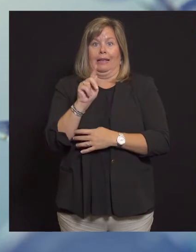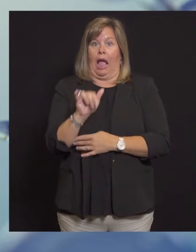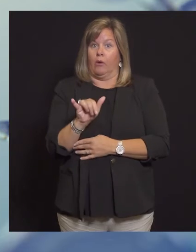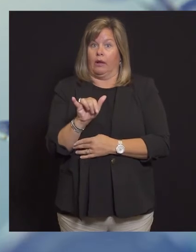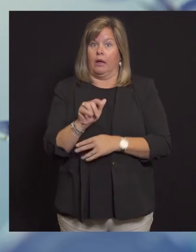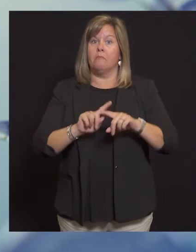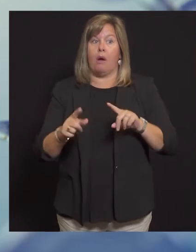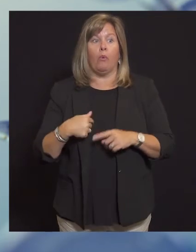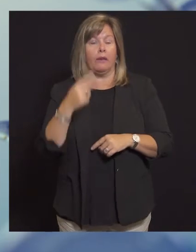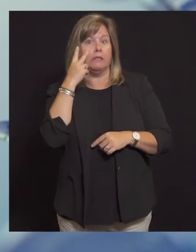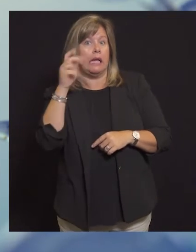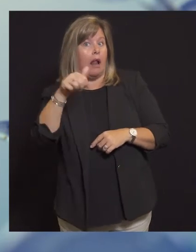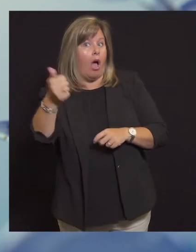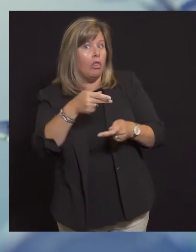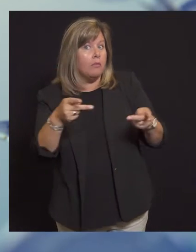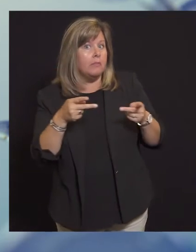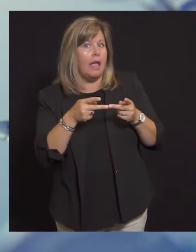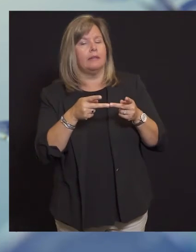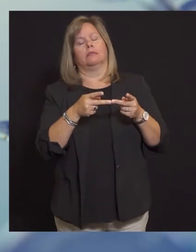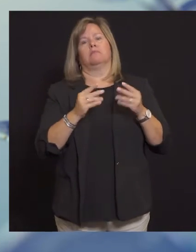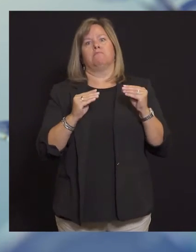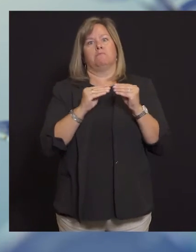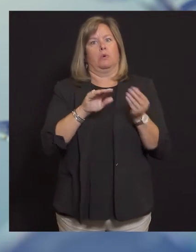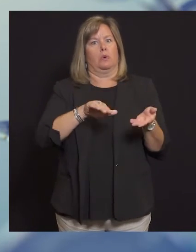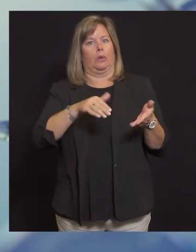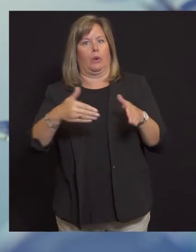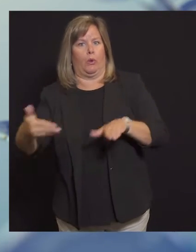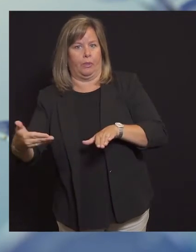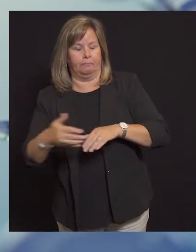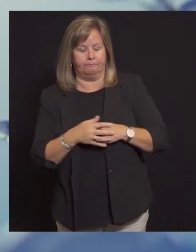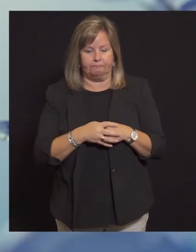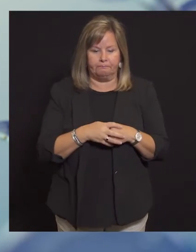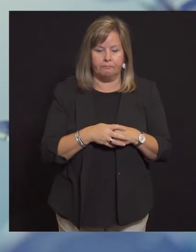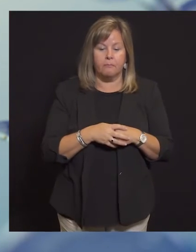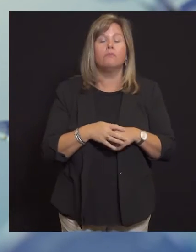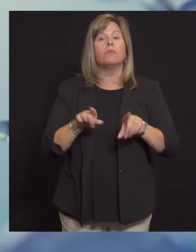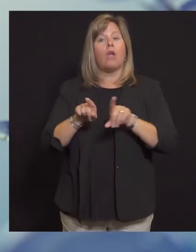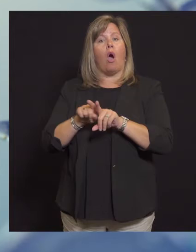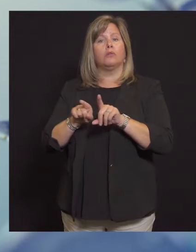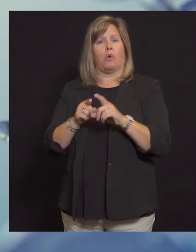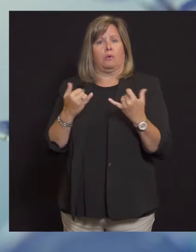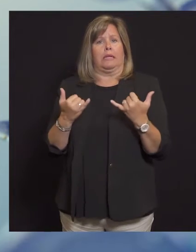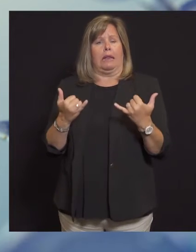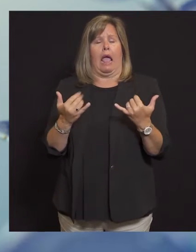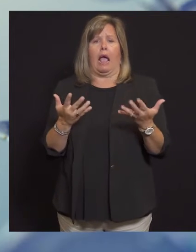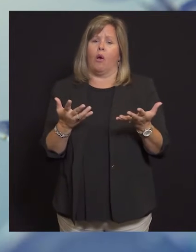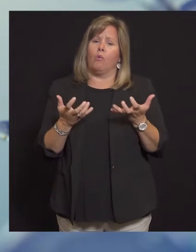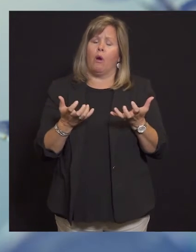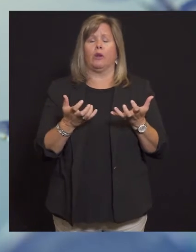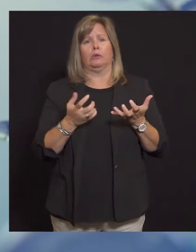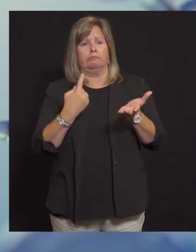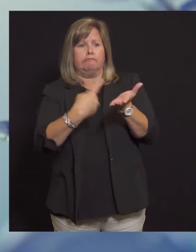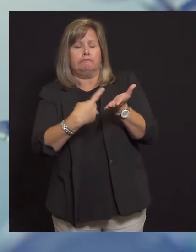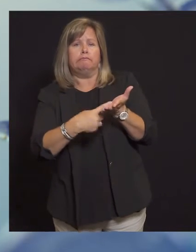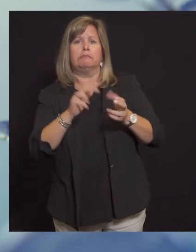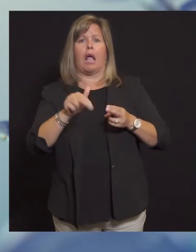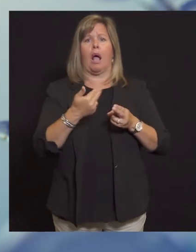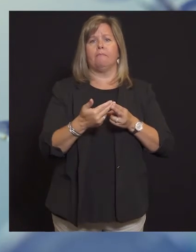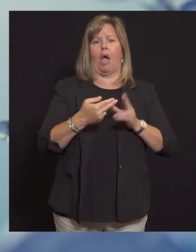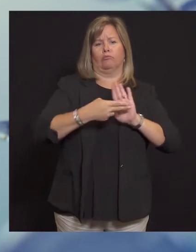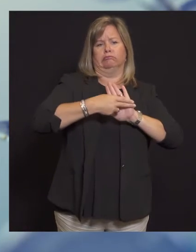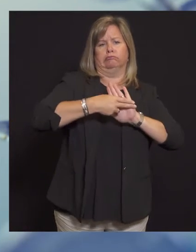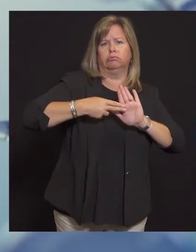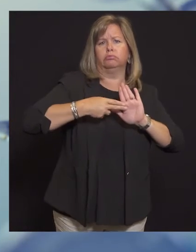estamos poniendo a todos en un buen lugar para recuperarse de eso. Y estamos previniendo superpuntos